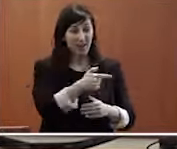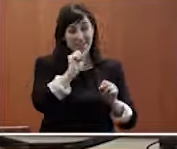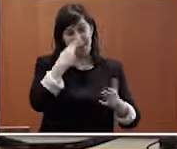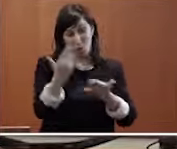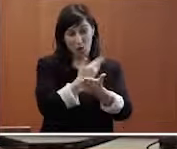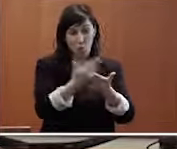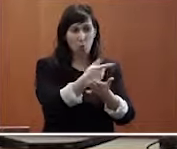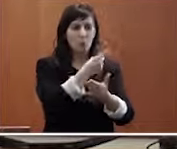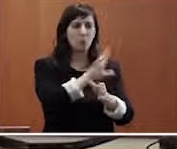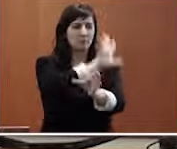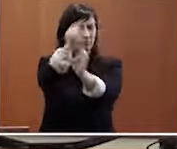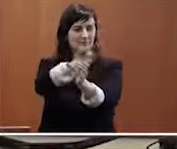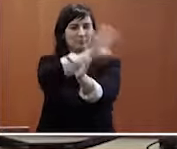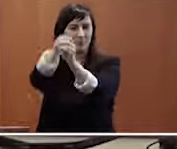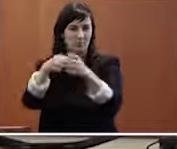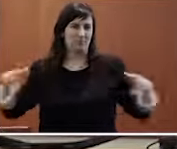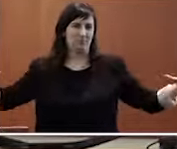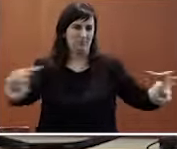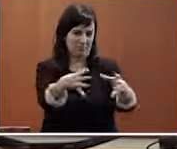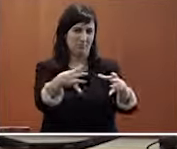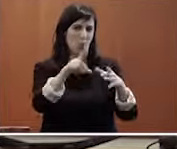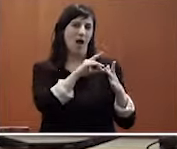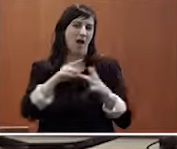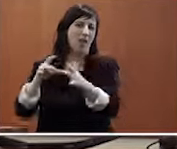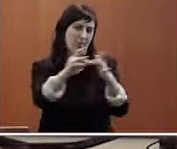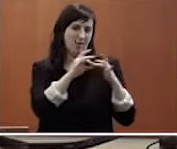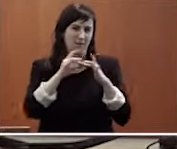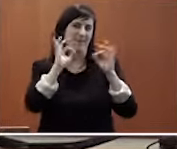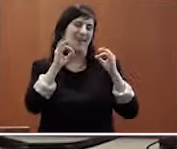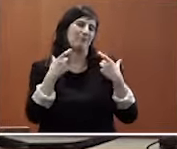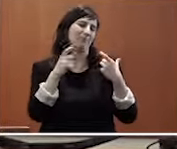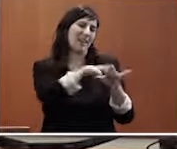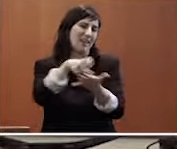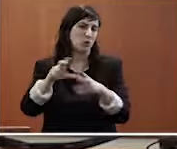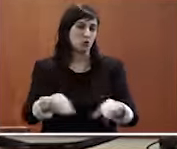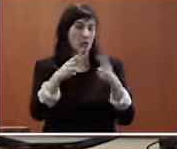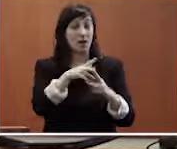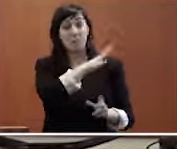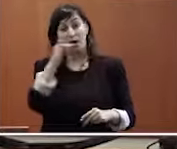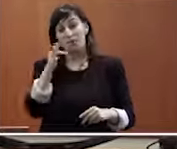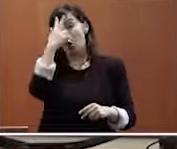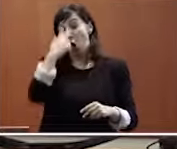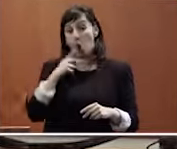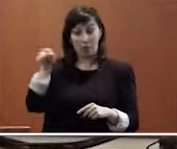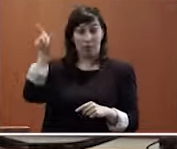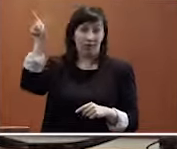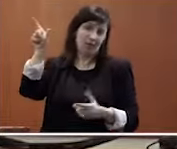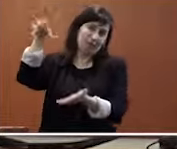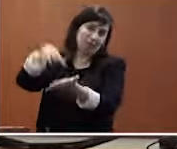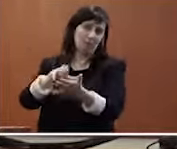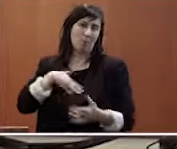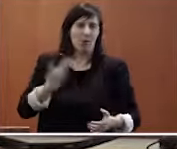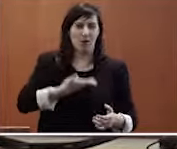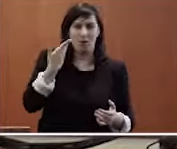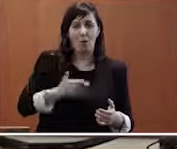de este país y, especialmente, las entidades sociales. Y creo que ONCE, dentro de esa terna, ha jugado un papel,